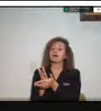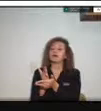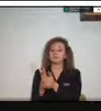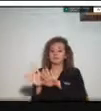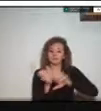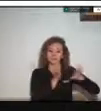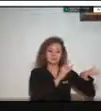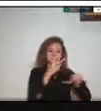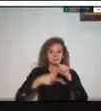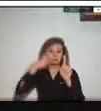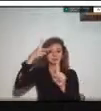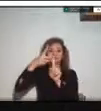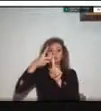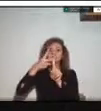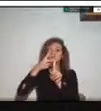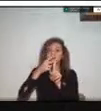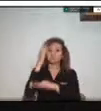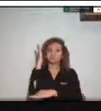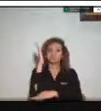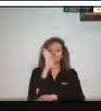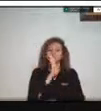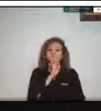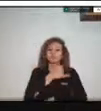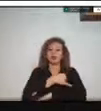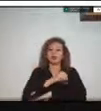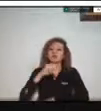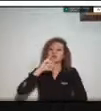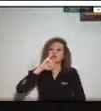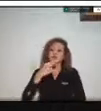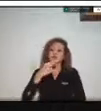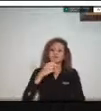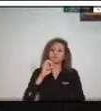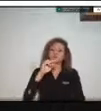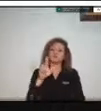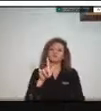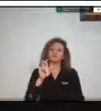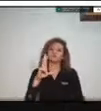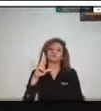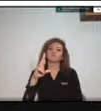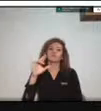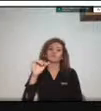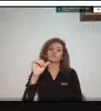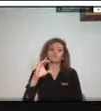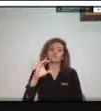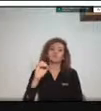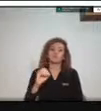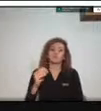entonces le doy la palabra al arquitecto John Franco adelante arquitecto